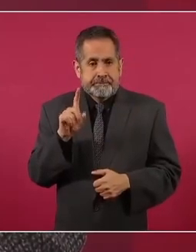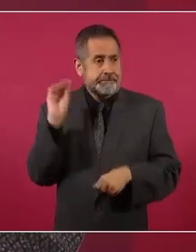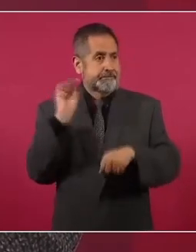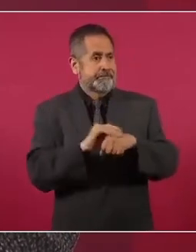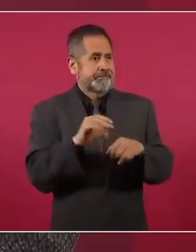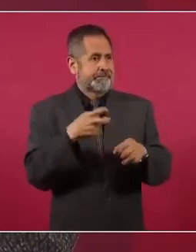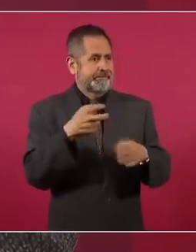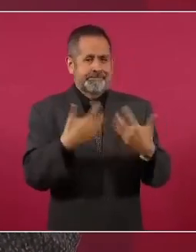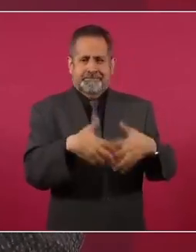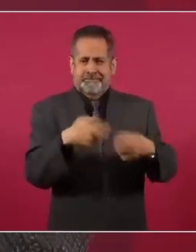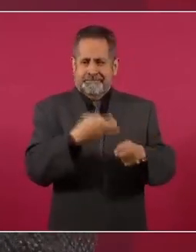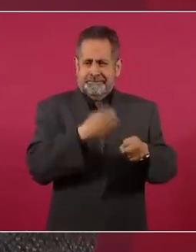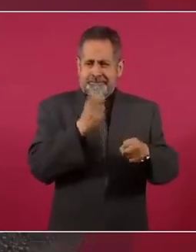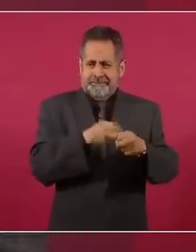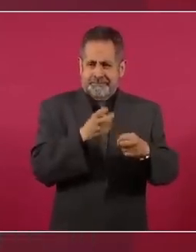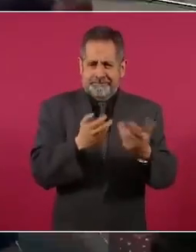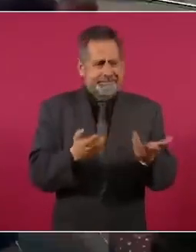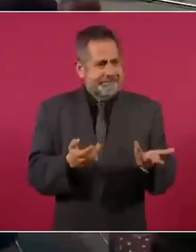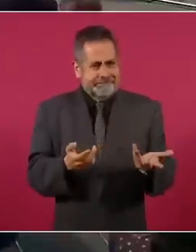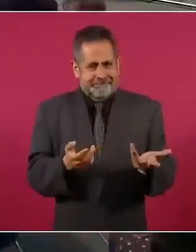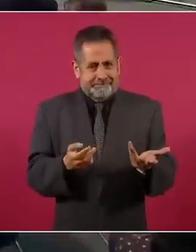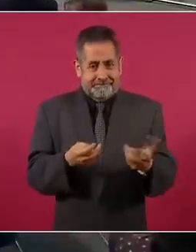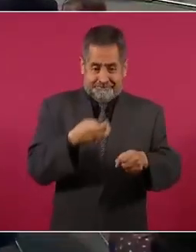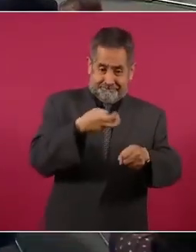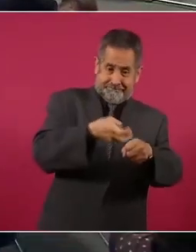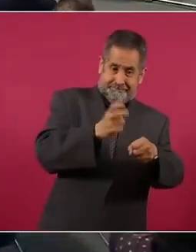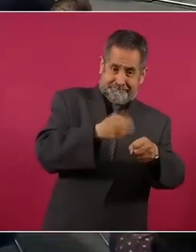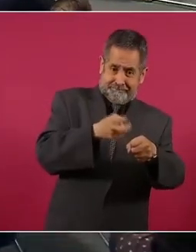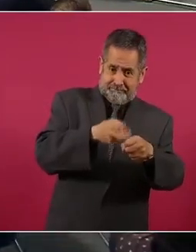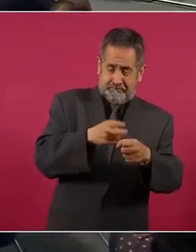y la cerveza